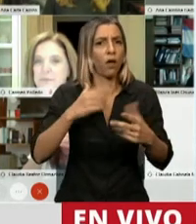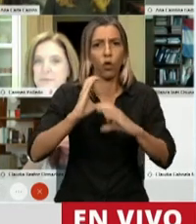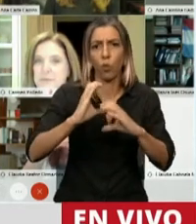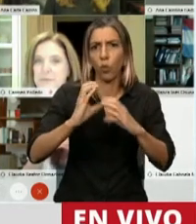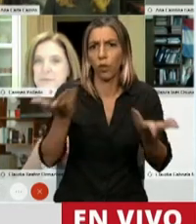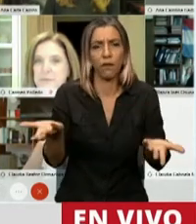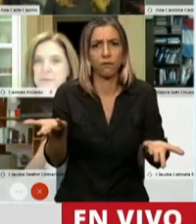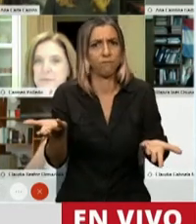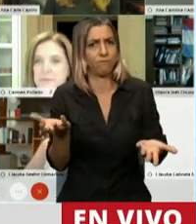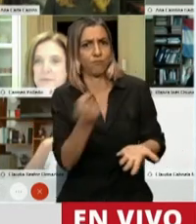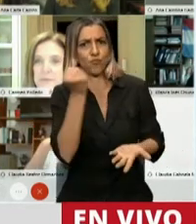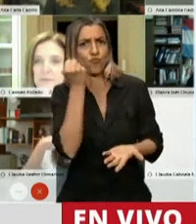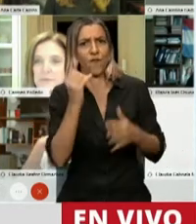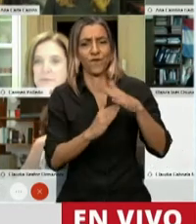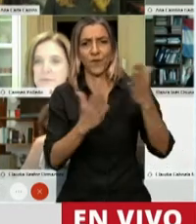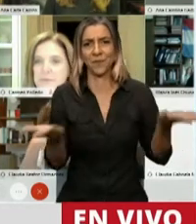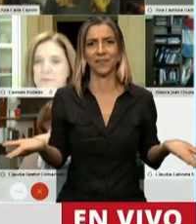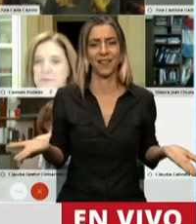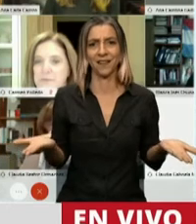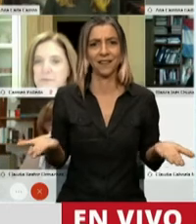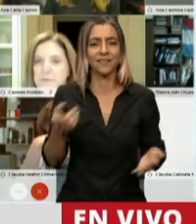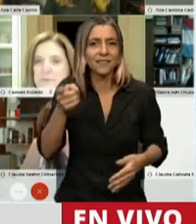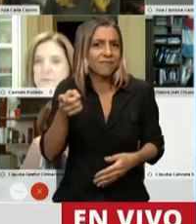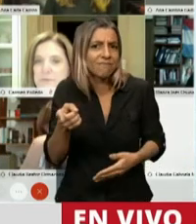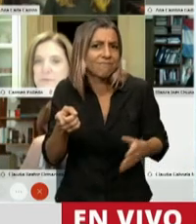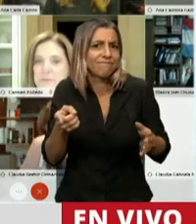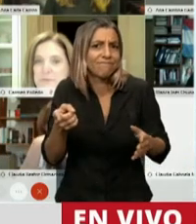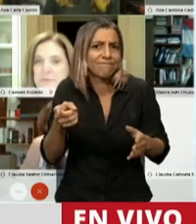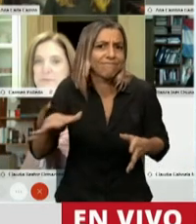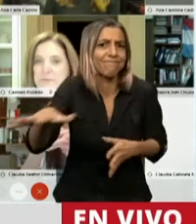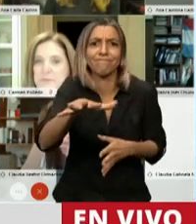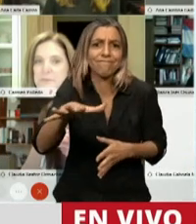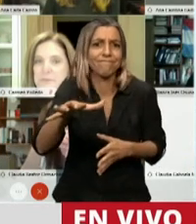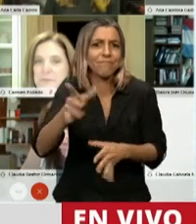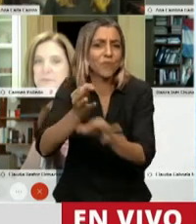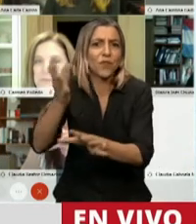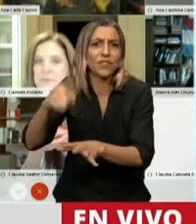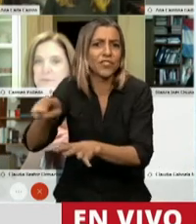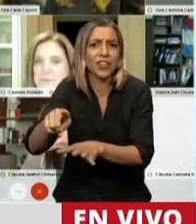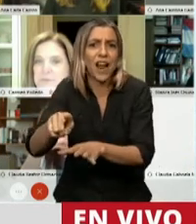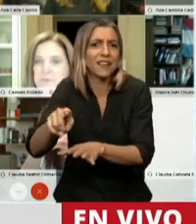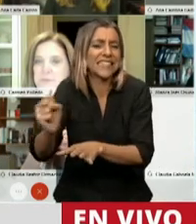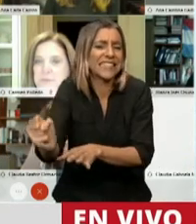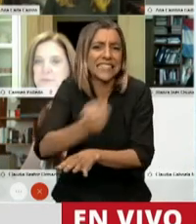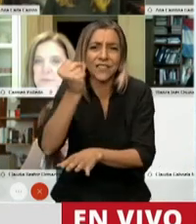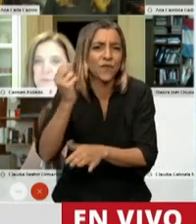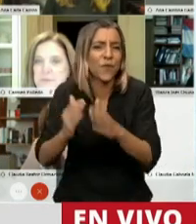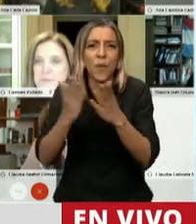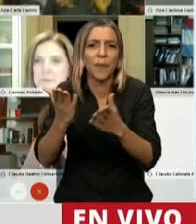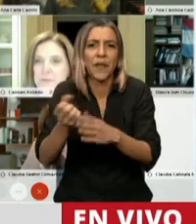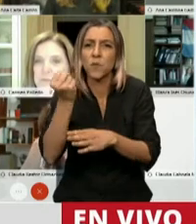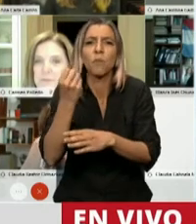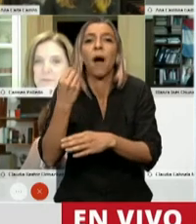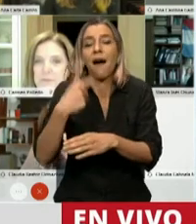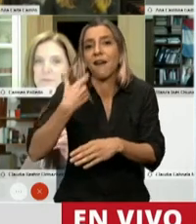cabe en duda la importancia de esta disciplina que toma cada vez más relevancia para la sociedad. Si buscamos un mundo más justo, más